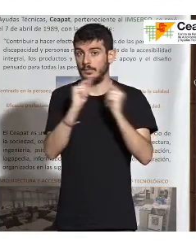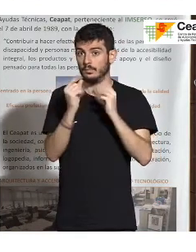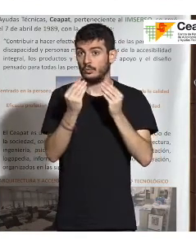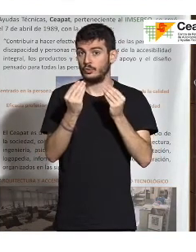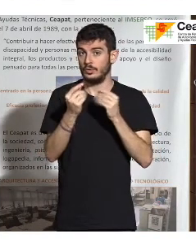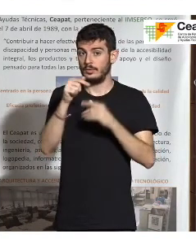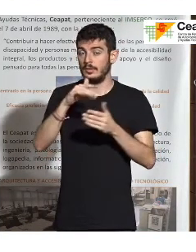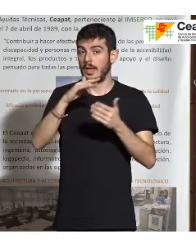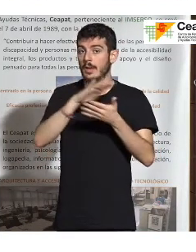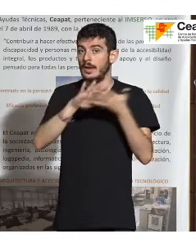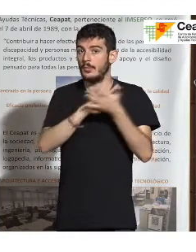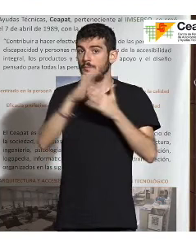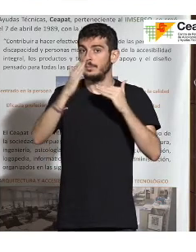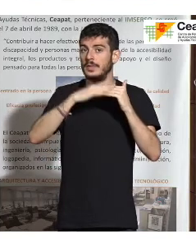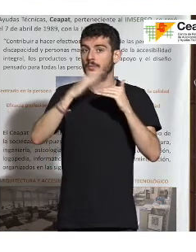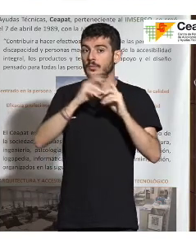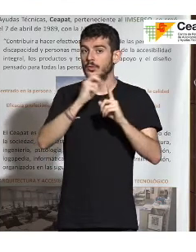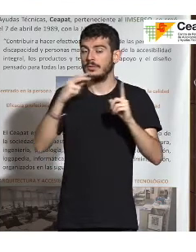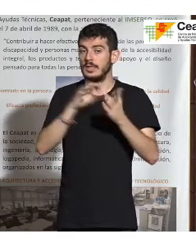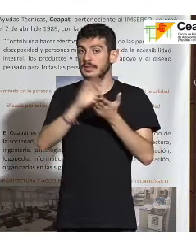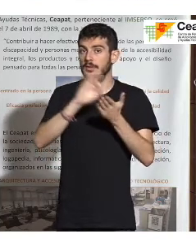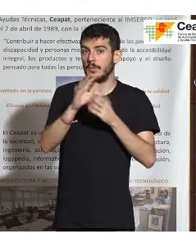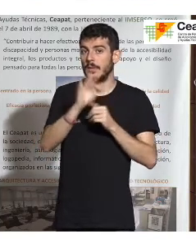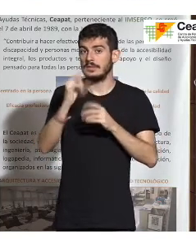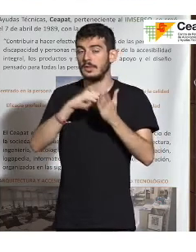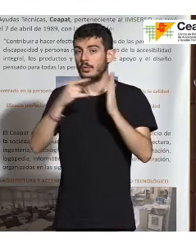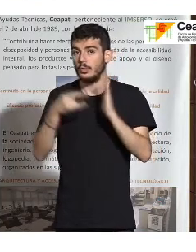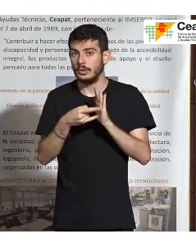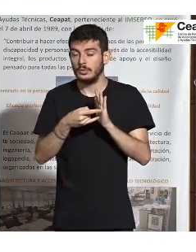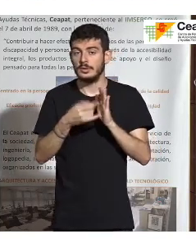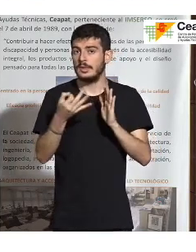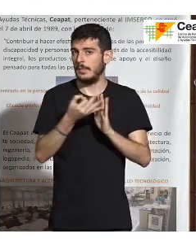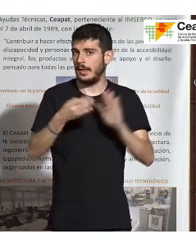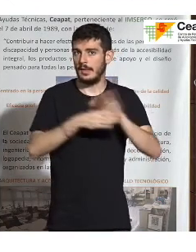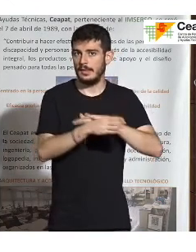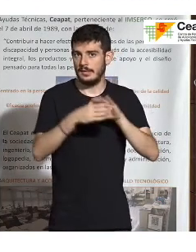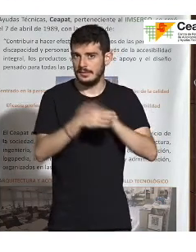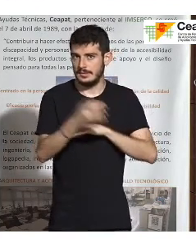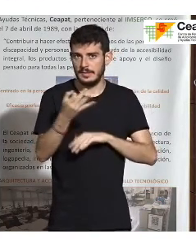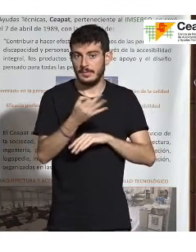hablando de unos mínimos que entendemos desde el punto de vista de servicio y tecnológicos que tienen que ser accesibles, pero de calidad, ¿no?, para